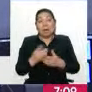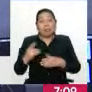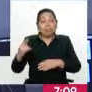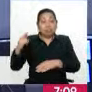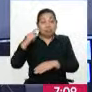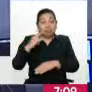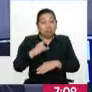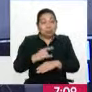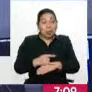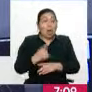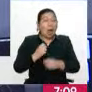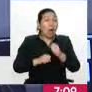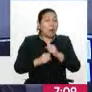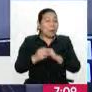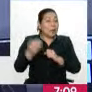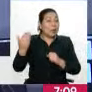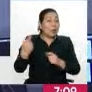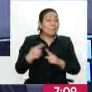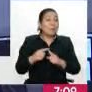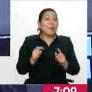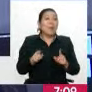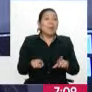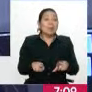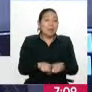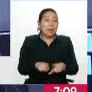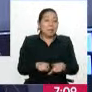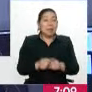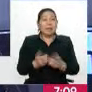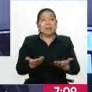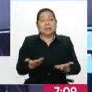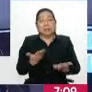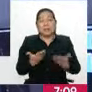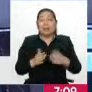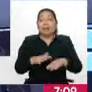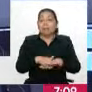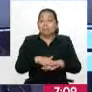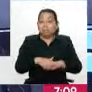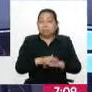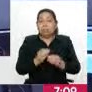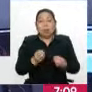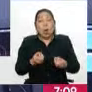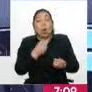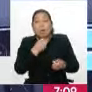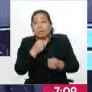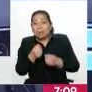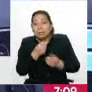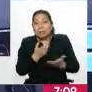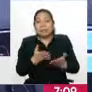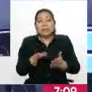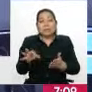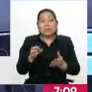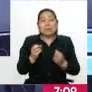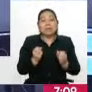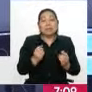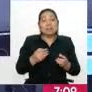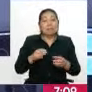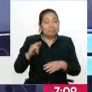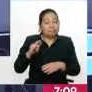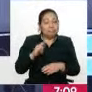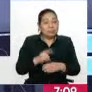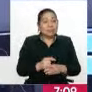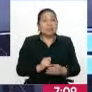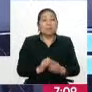en la torre de control hace unos años atrás, el cual también, bajo una cierta gestión, bajo ciertas solicitudes que le hace el piloto,